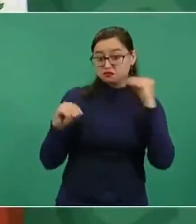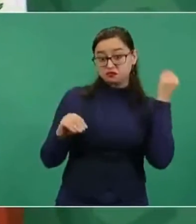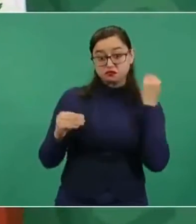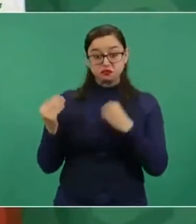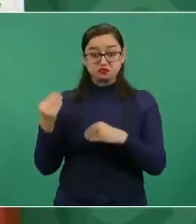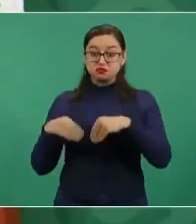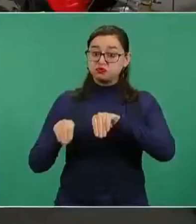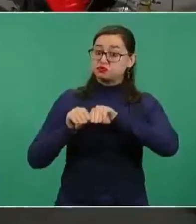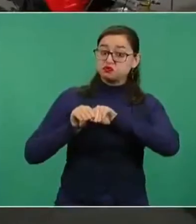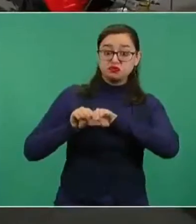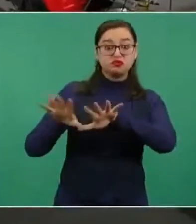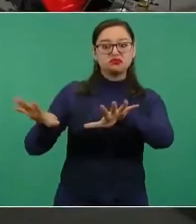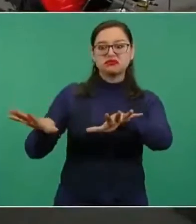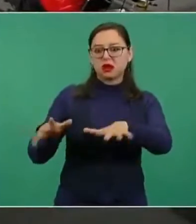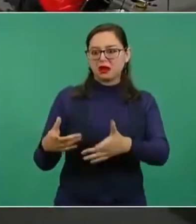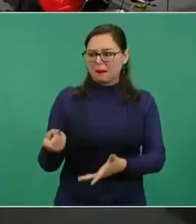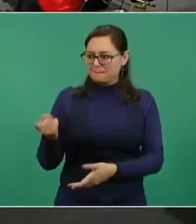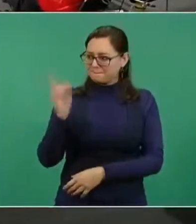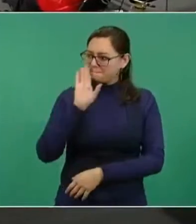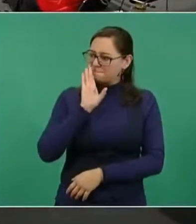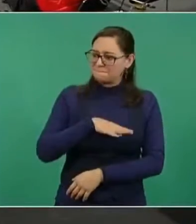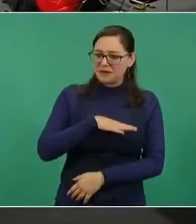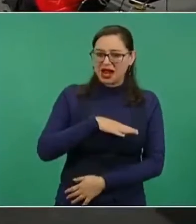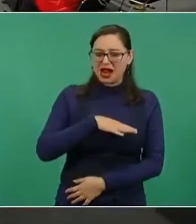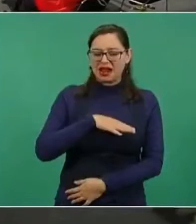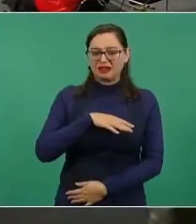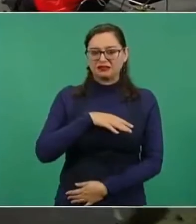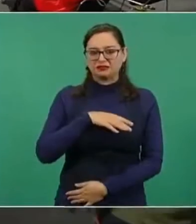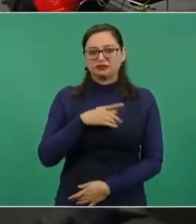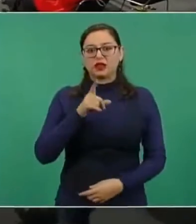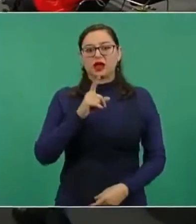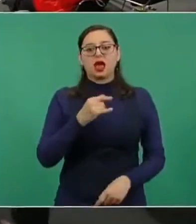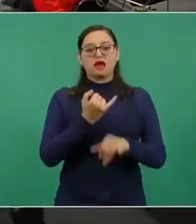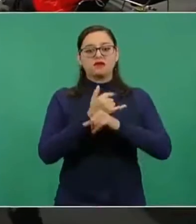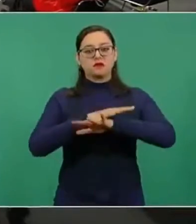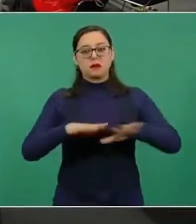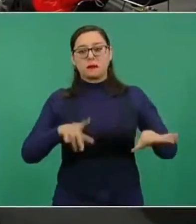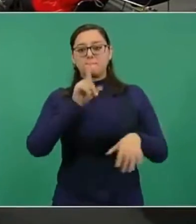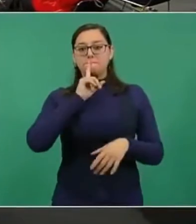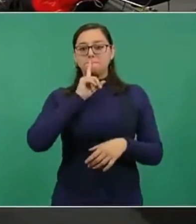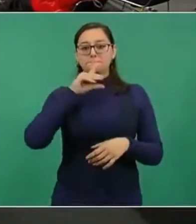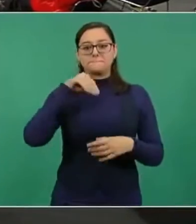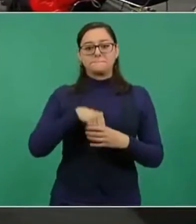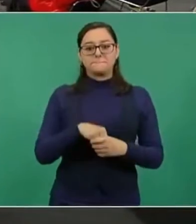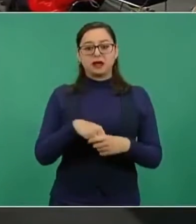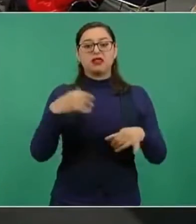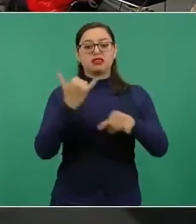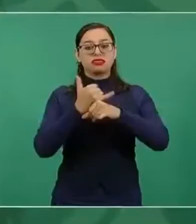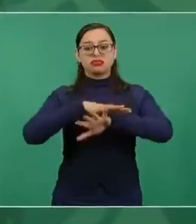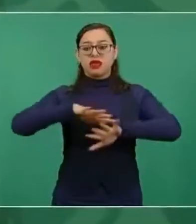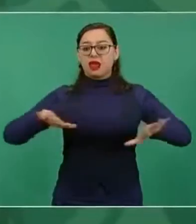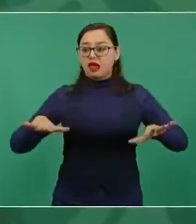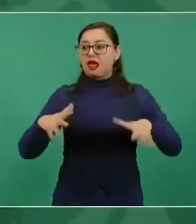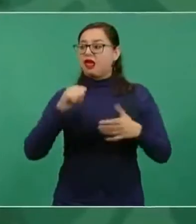es para ocultar información y para que no haya transparencia. Así